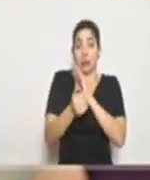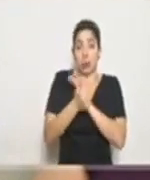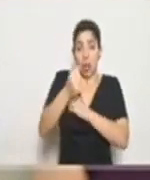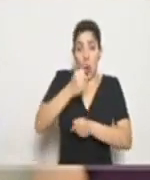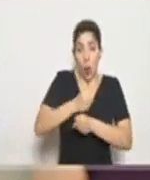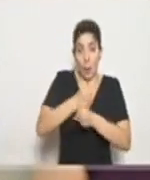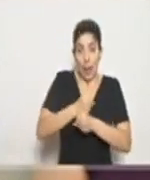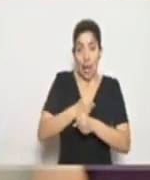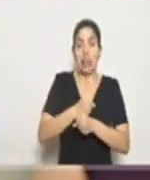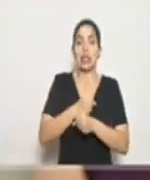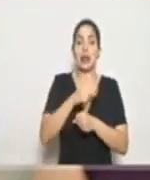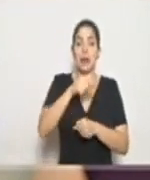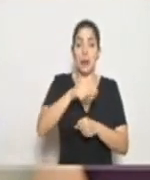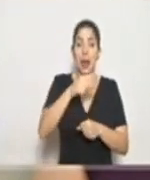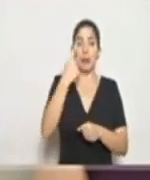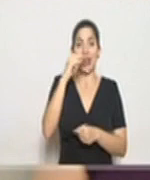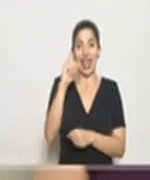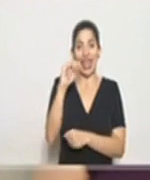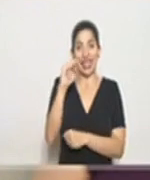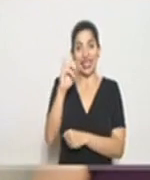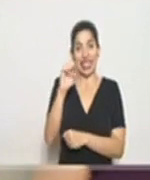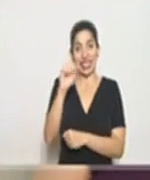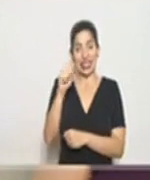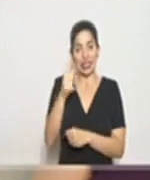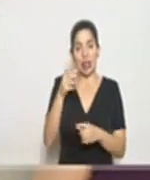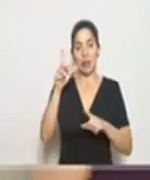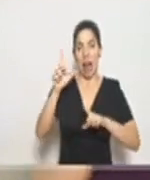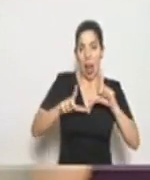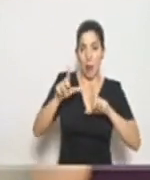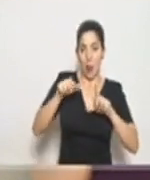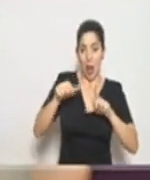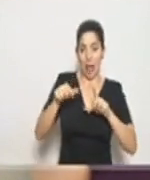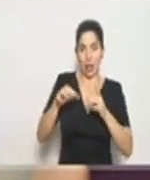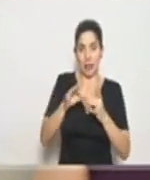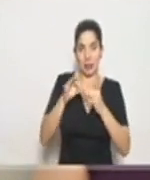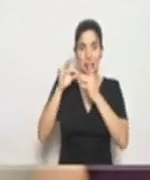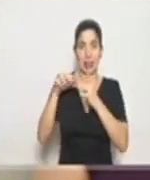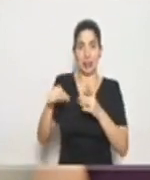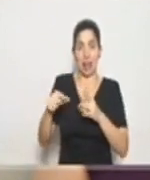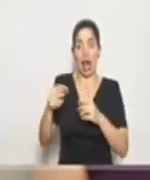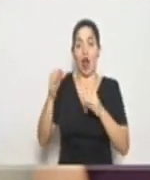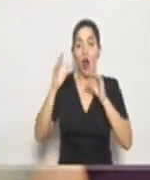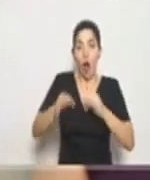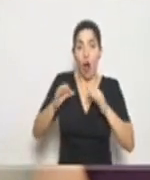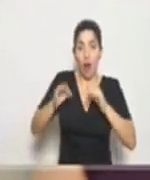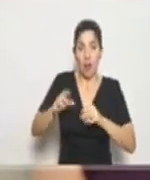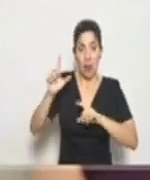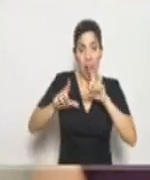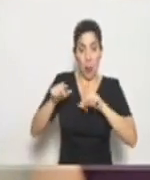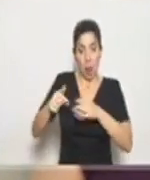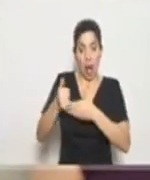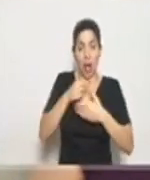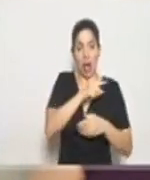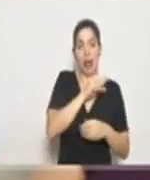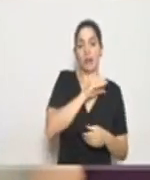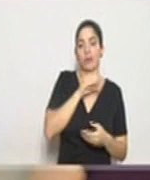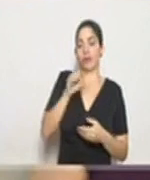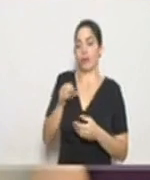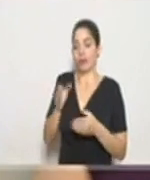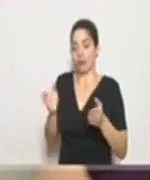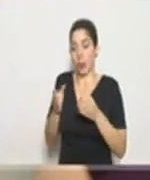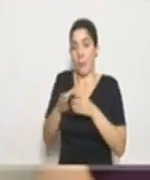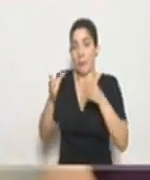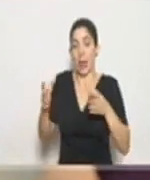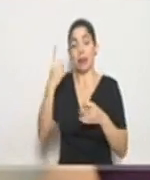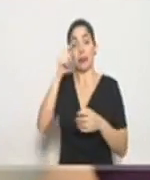operativas del INCIENSA como laboratorio de referencia y confirmación de los casos, lo cual permite a las autoridades